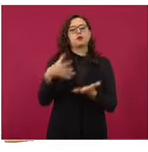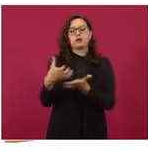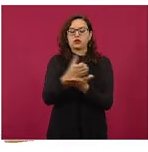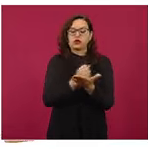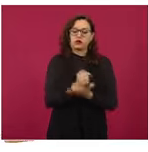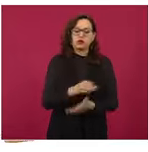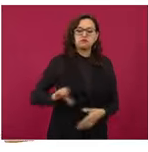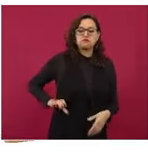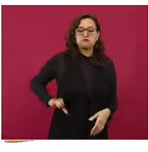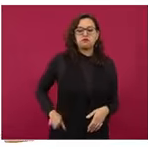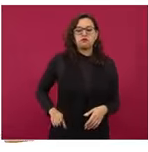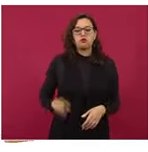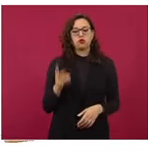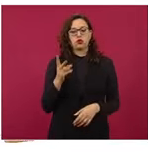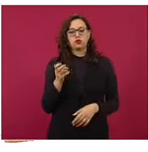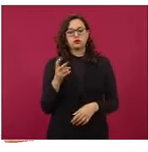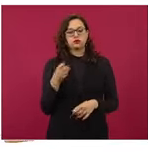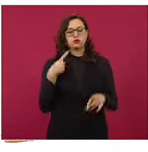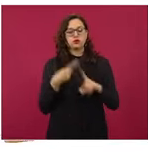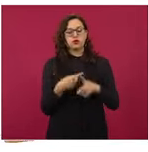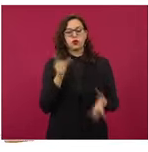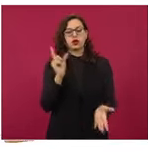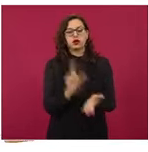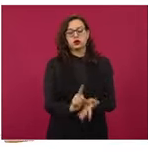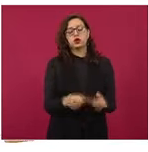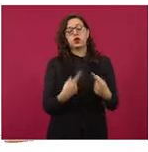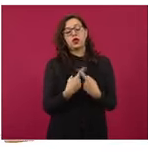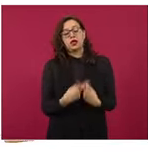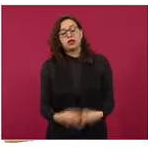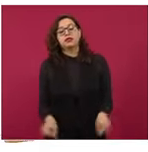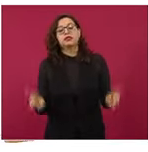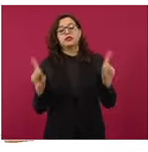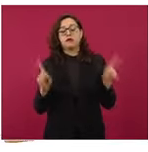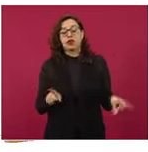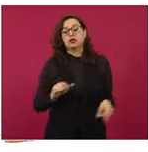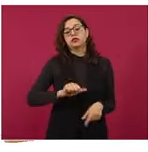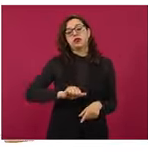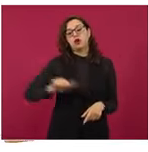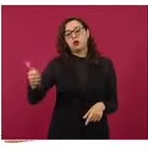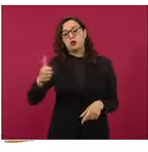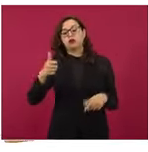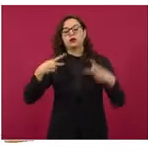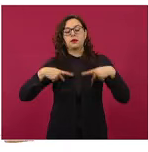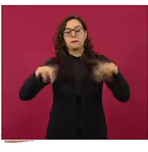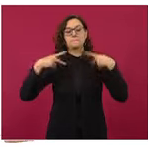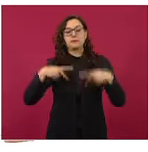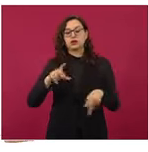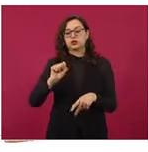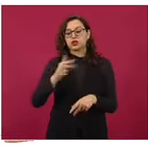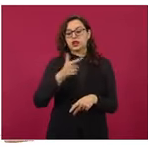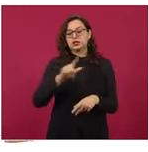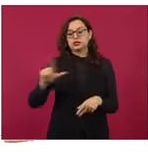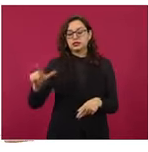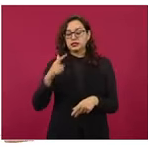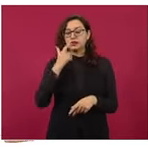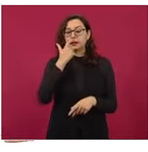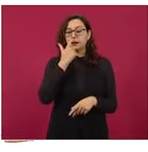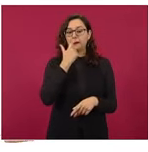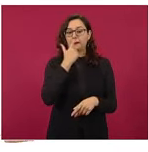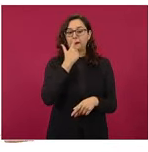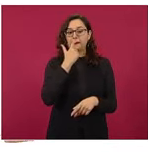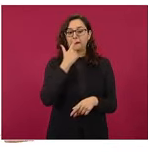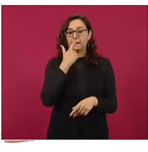centavos. Y en comparación con 24 centavos de margen que tiene Shell, esta salió